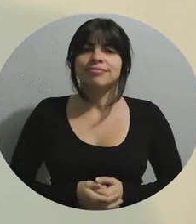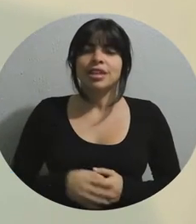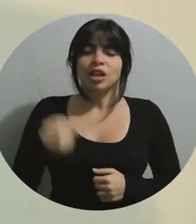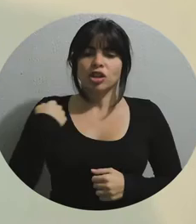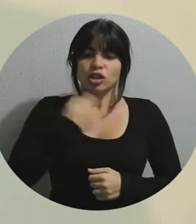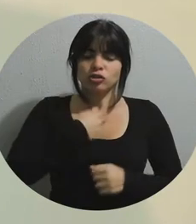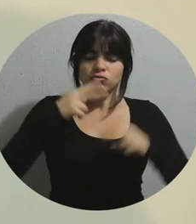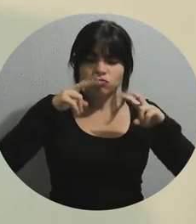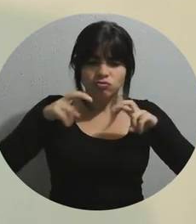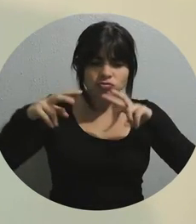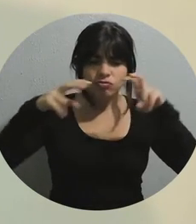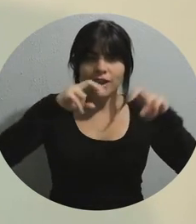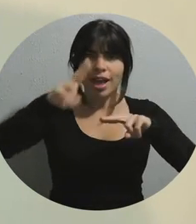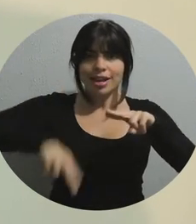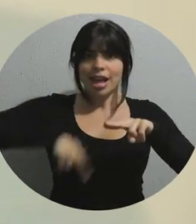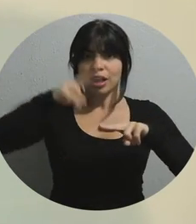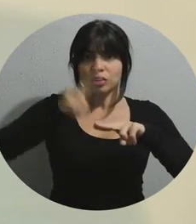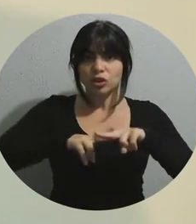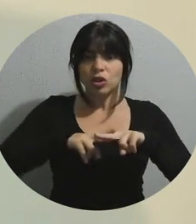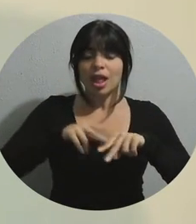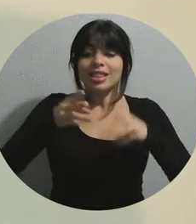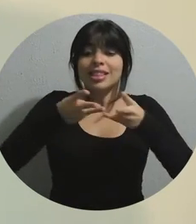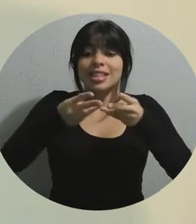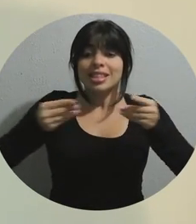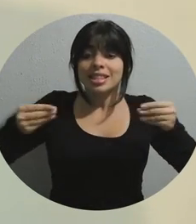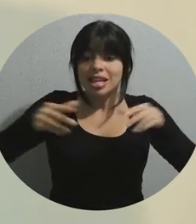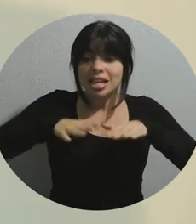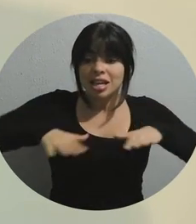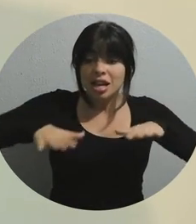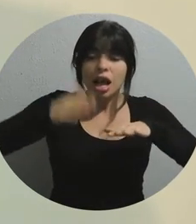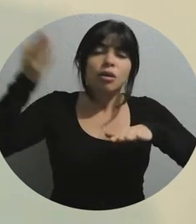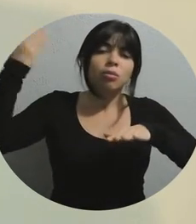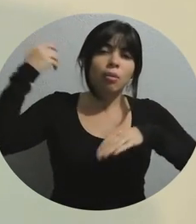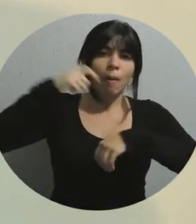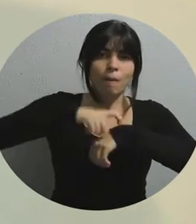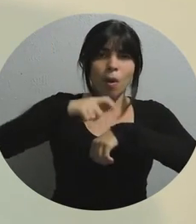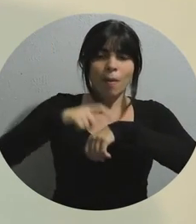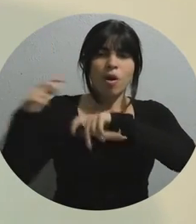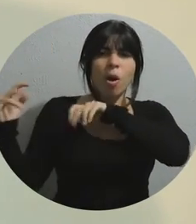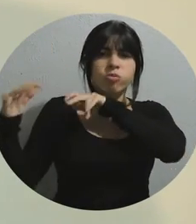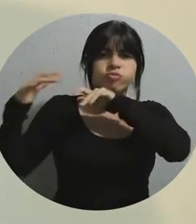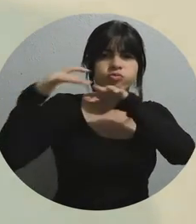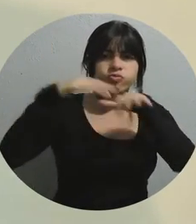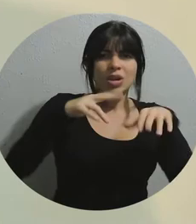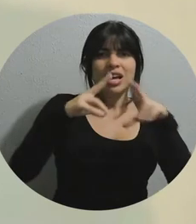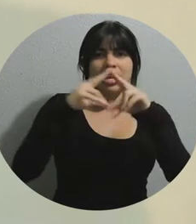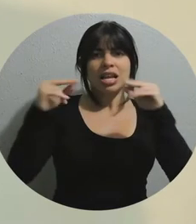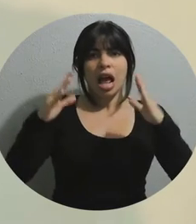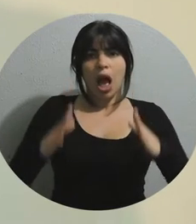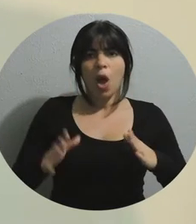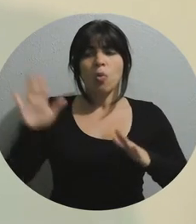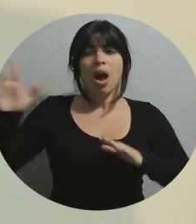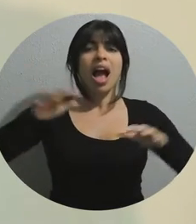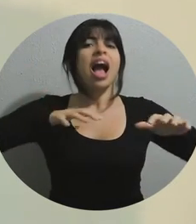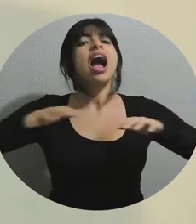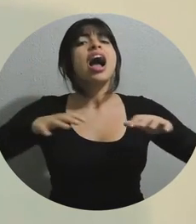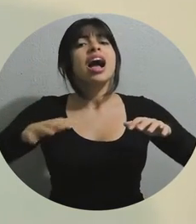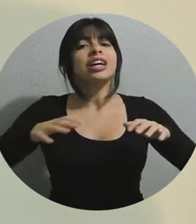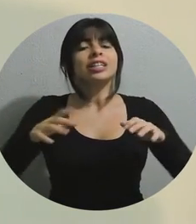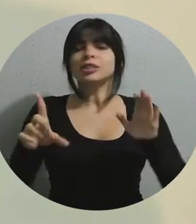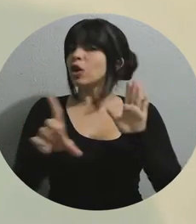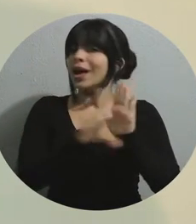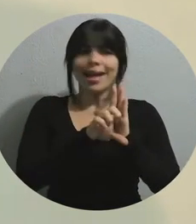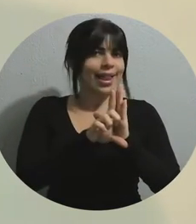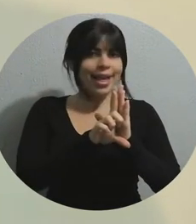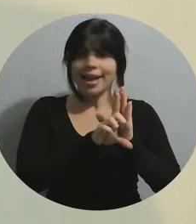la valoración nacional de que su territorio fue en su momento invadido por Nicaragua en